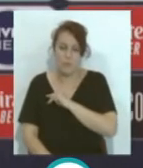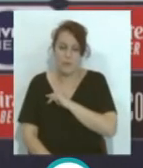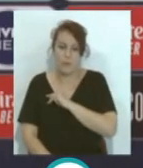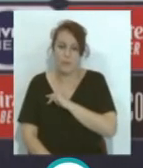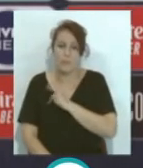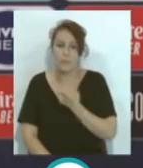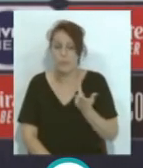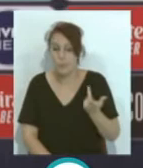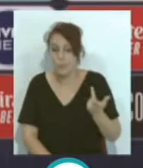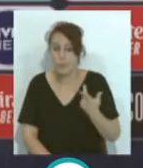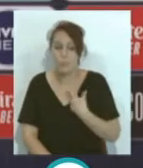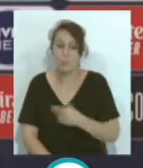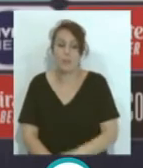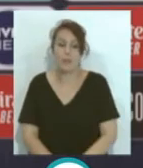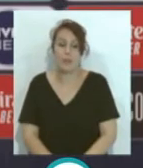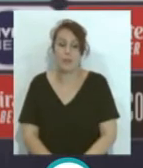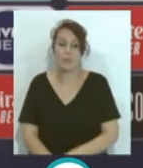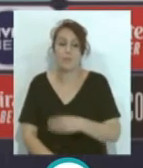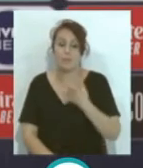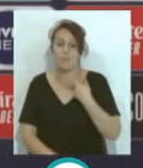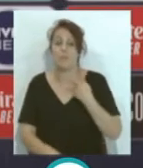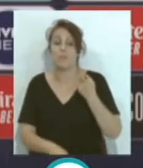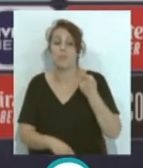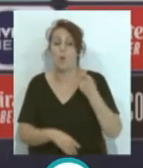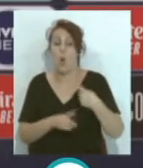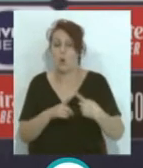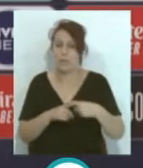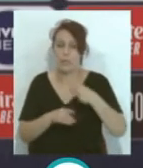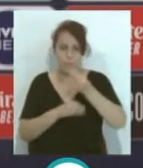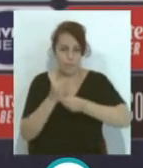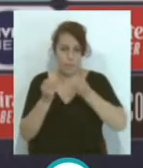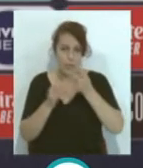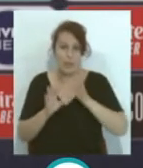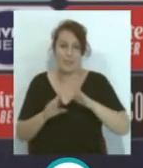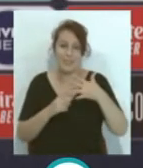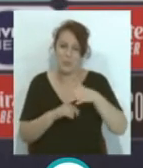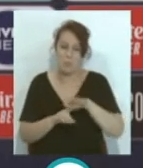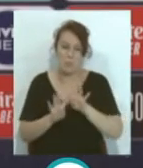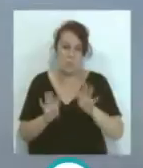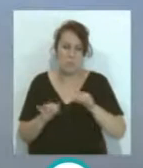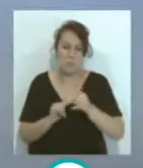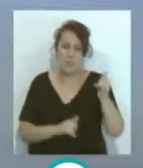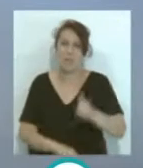...decesiones... ...bien hechas... ...en... ...la situación de penalti...